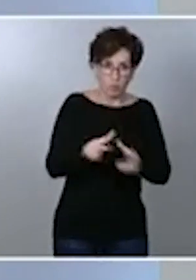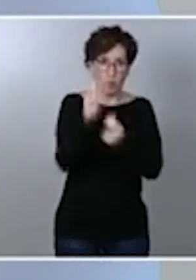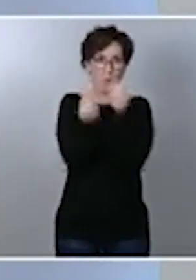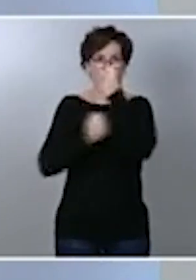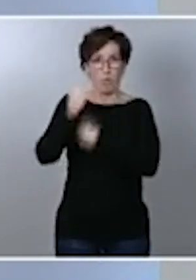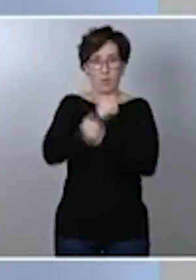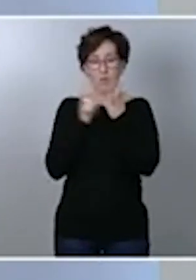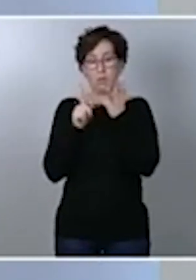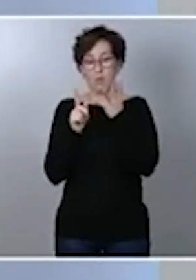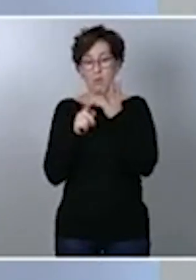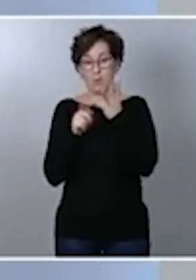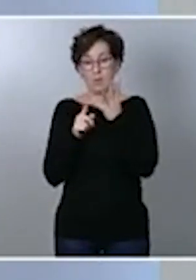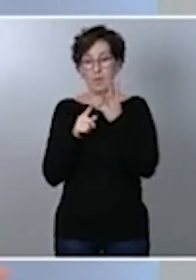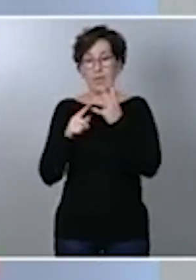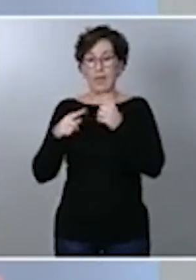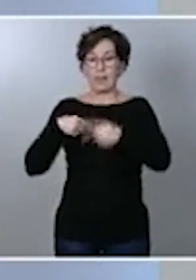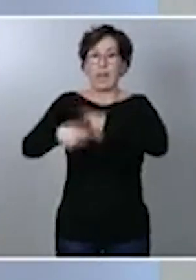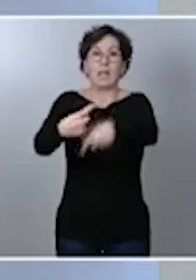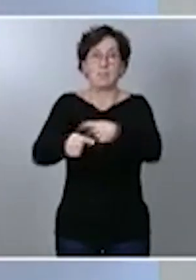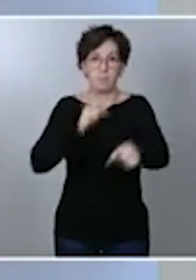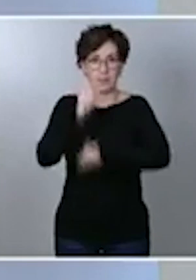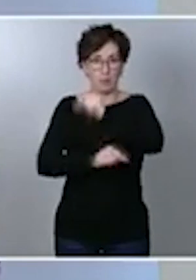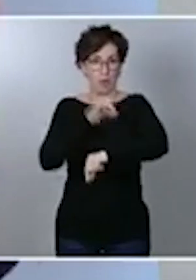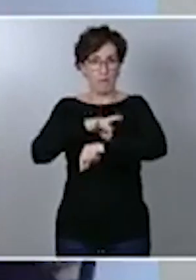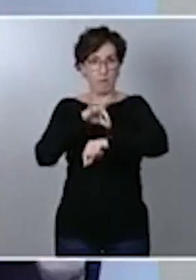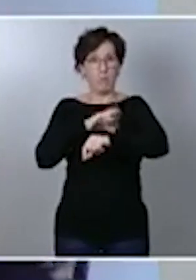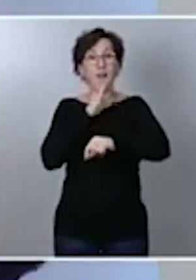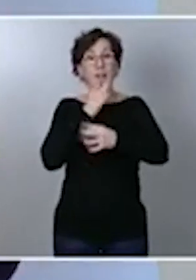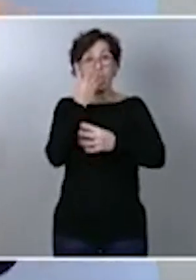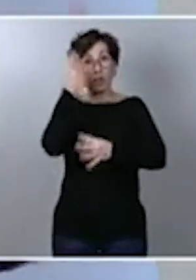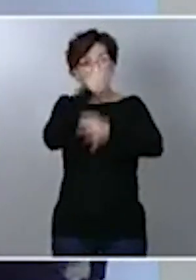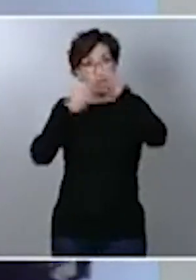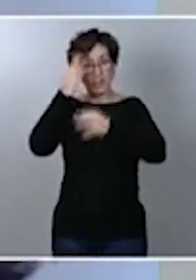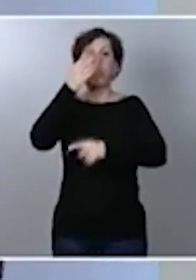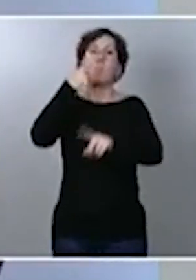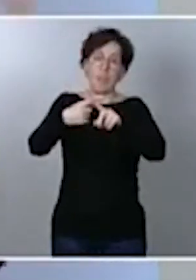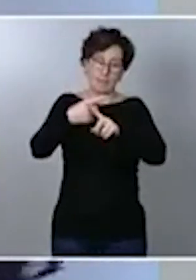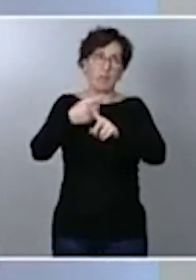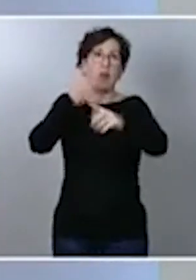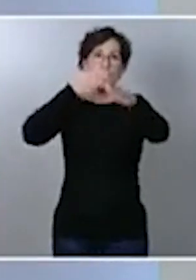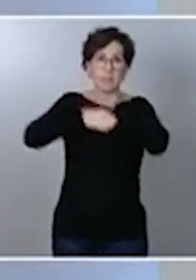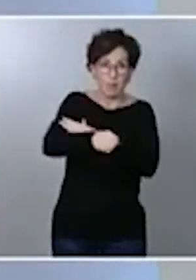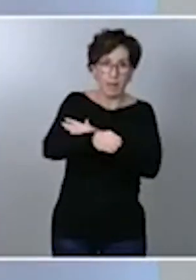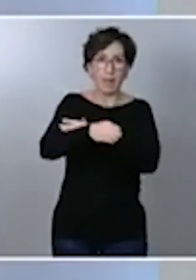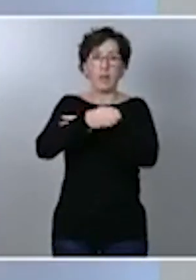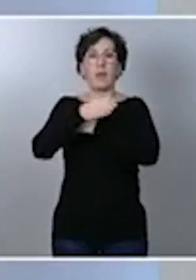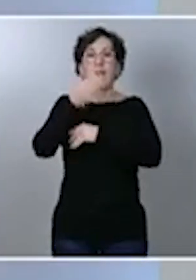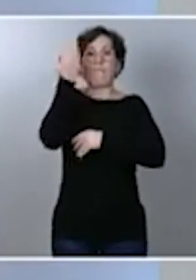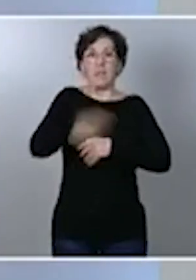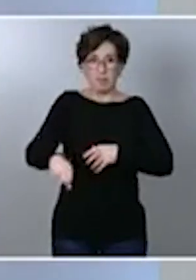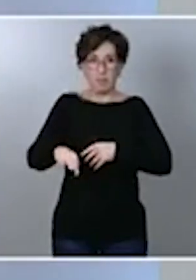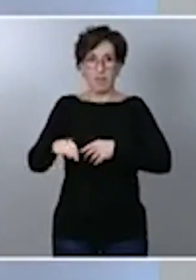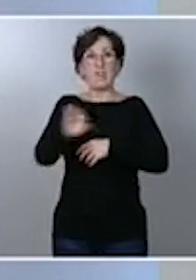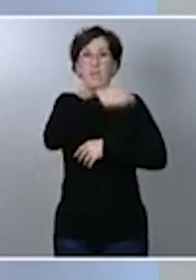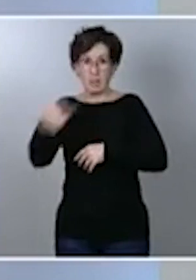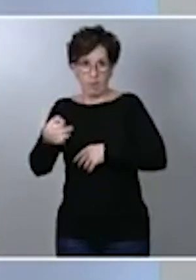y el riesgo de transmisión de la enfermedad. En base a estos cuatro criterios, más la accesibilidad, la aceptabilidad, perdón, y la factabilidad de la vacunación, se han